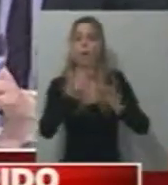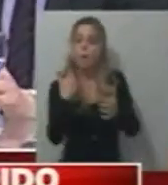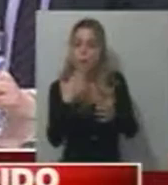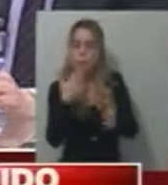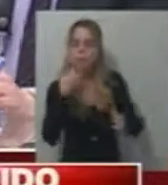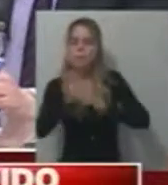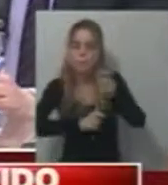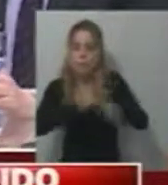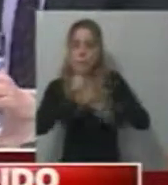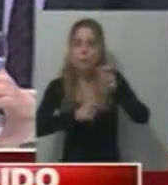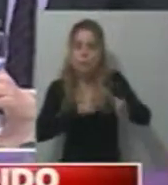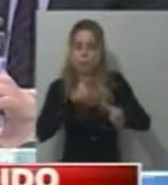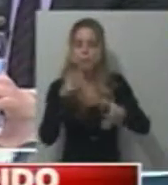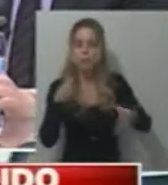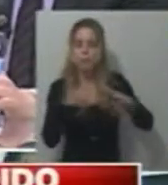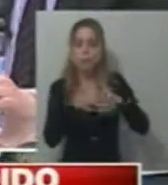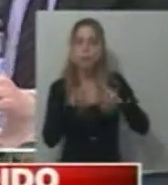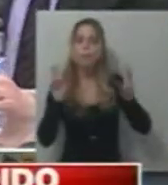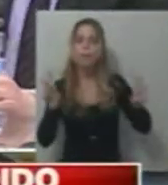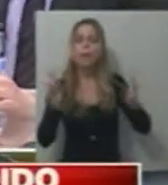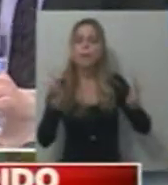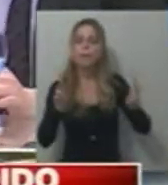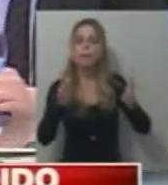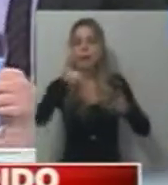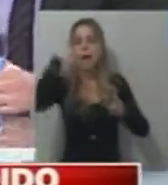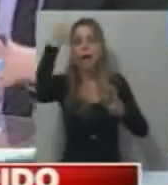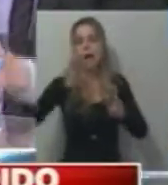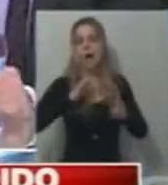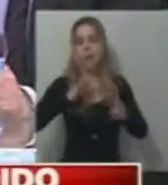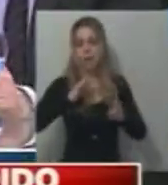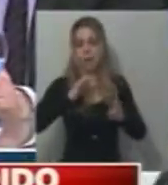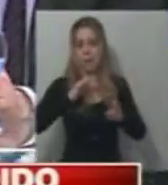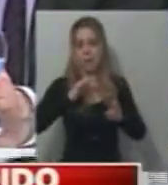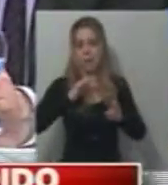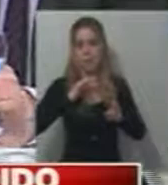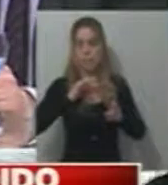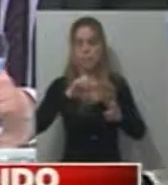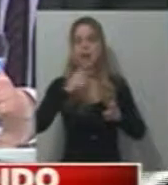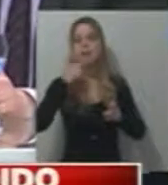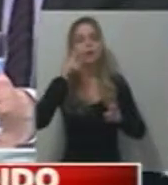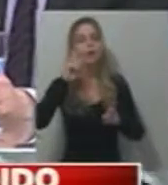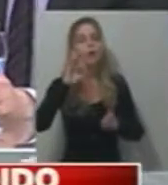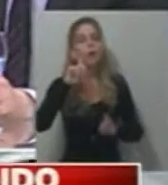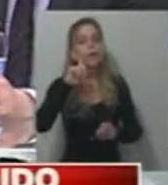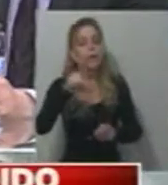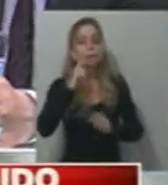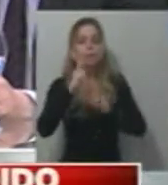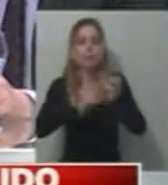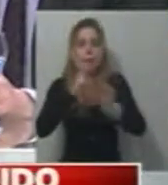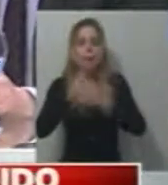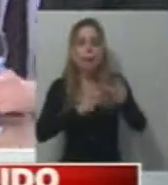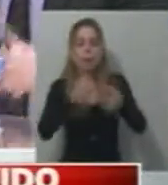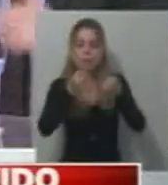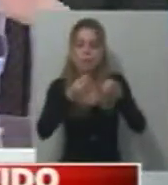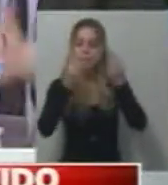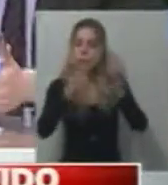un poco el aparato del PJ rumbo al año que viene. Un Daniel Scioli que cada vez se muestra cada vez más diferenciado